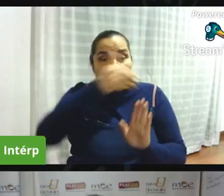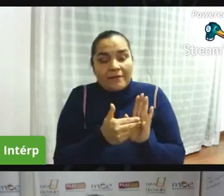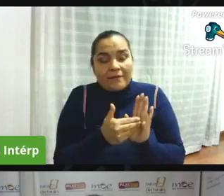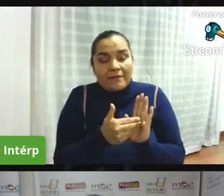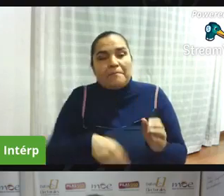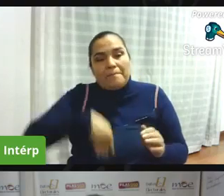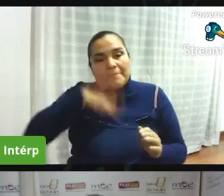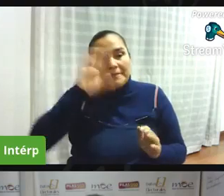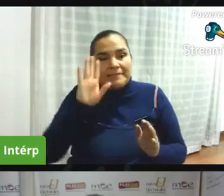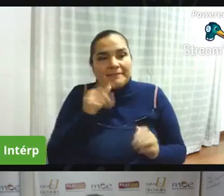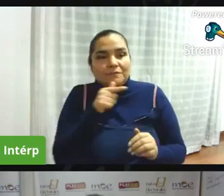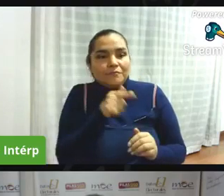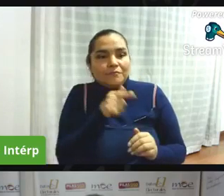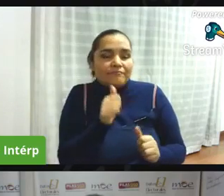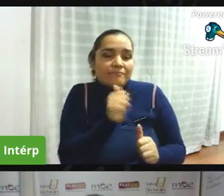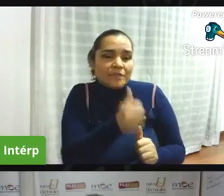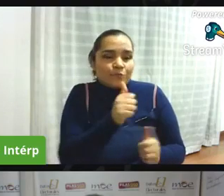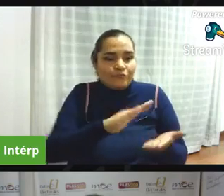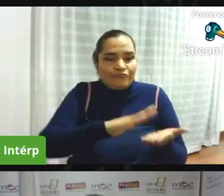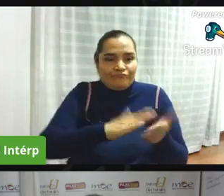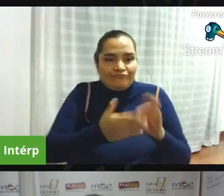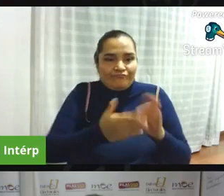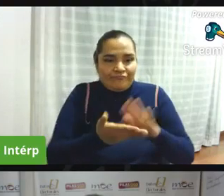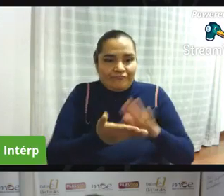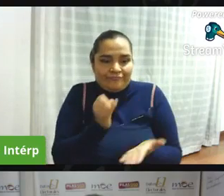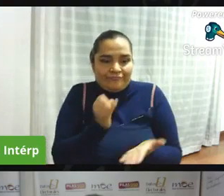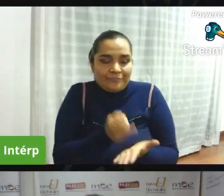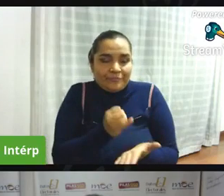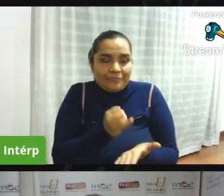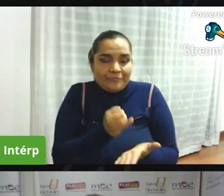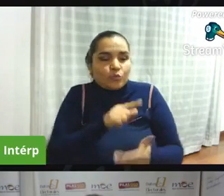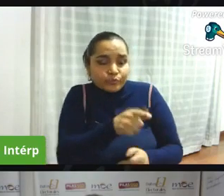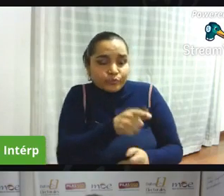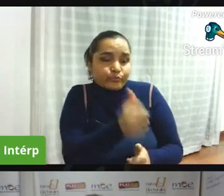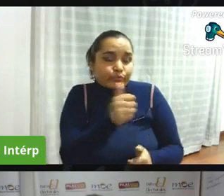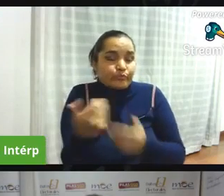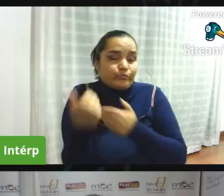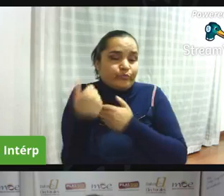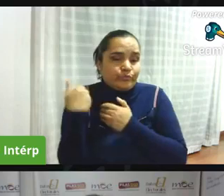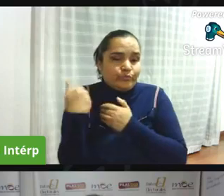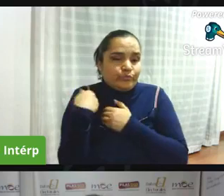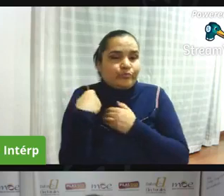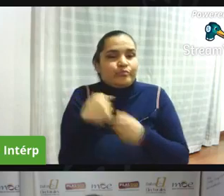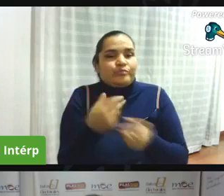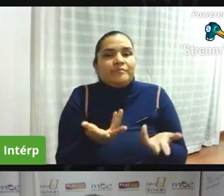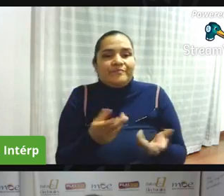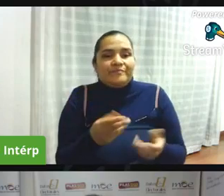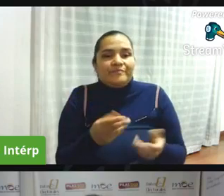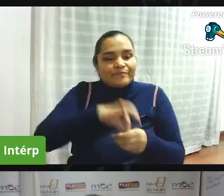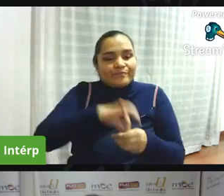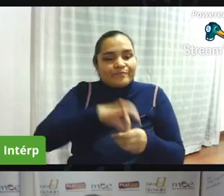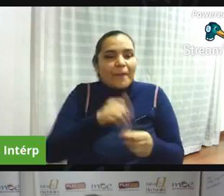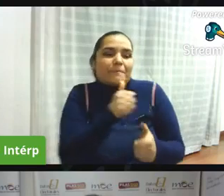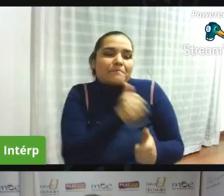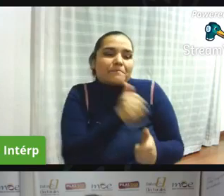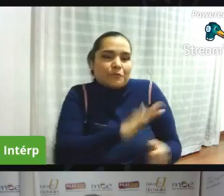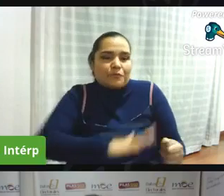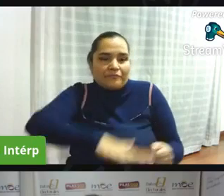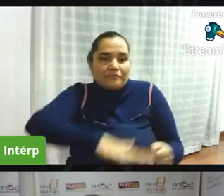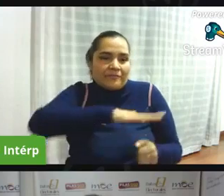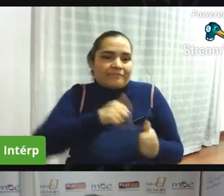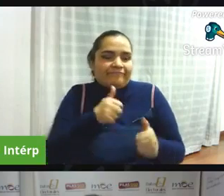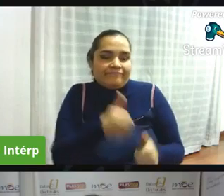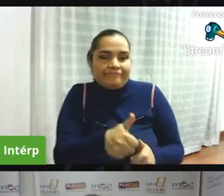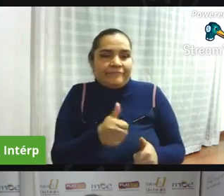el proceso es de ustedes el proceso electoral es por ustedes y para ustedes entonces en ese sentido la